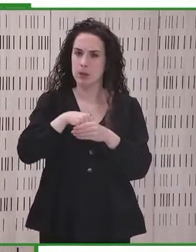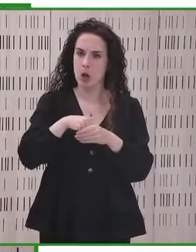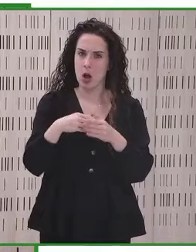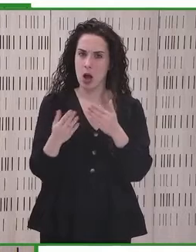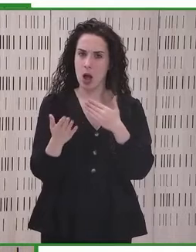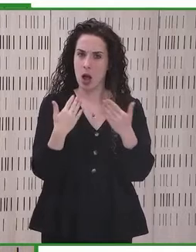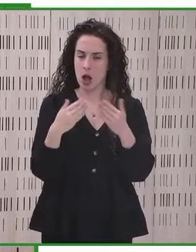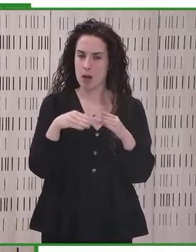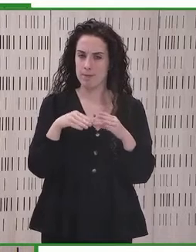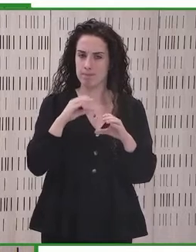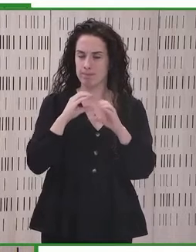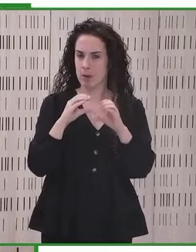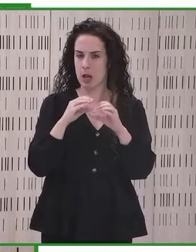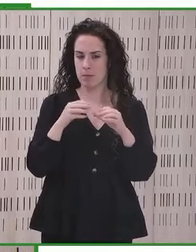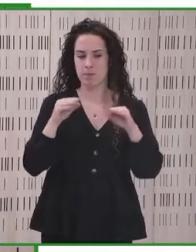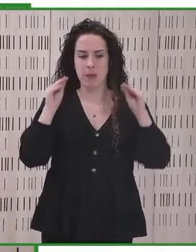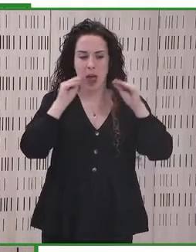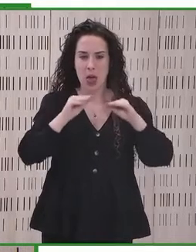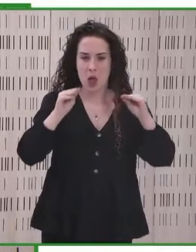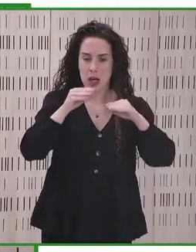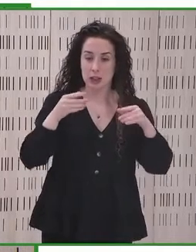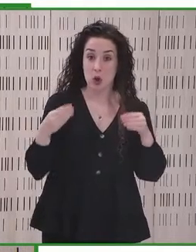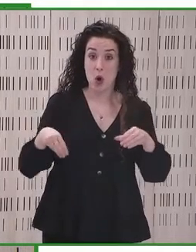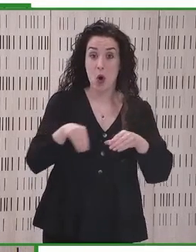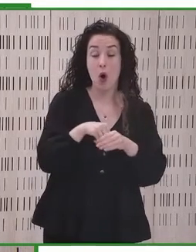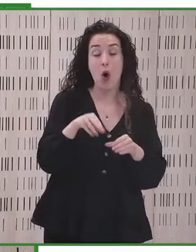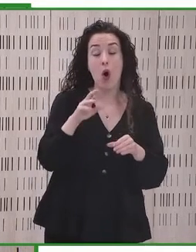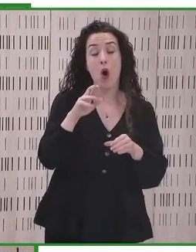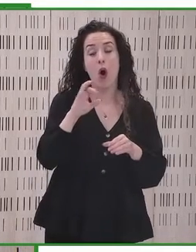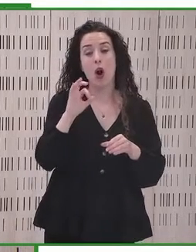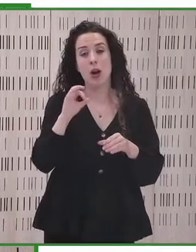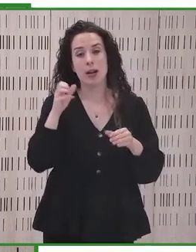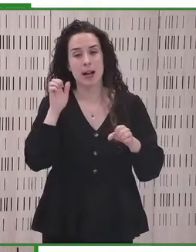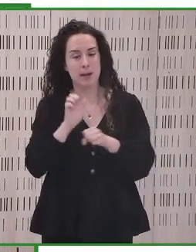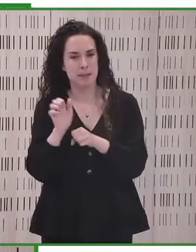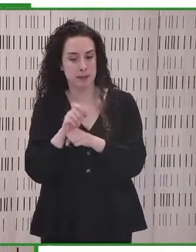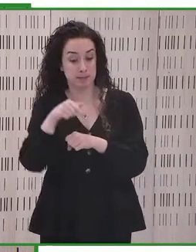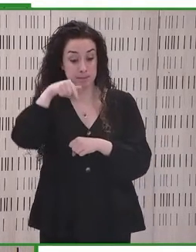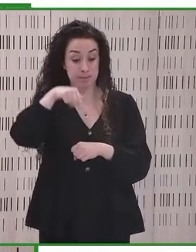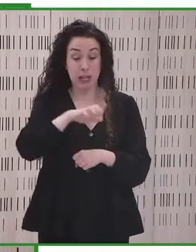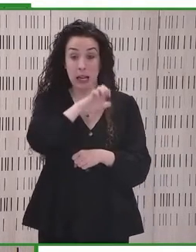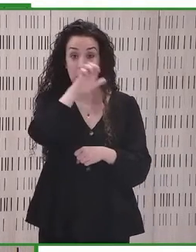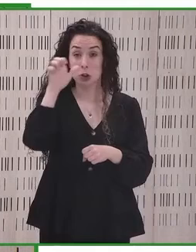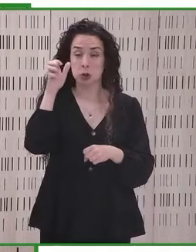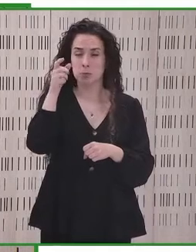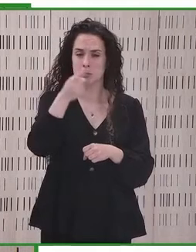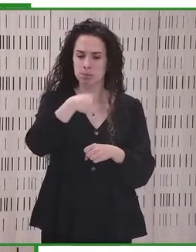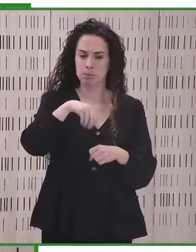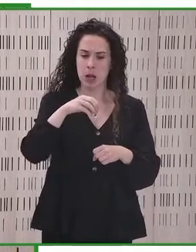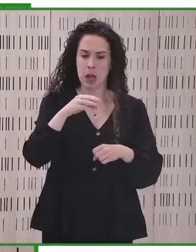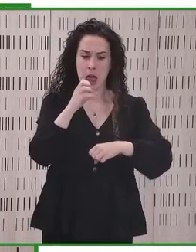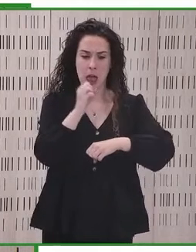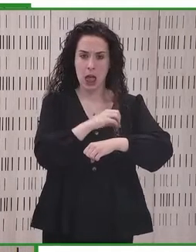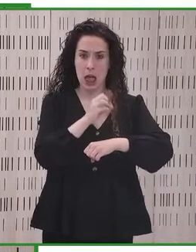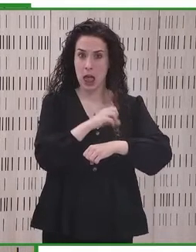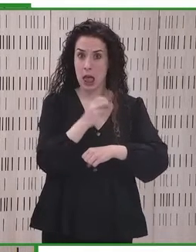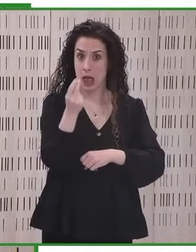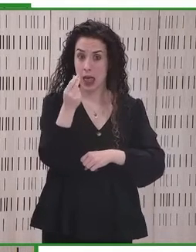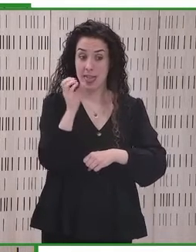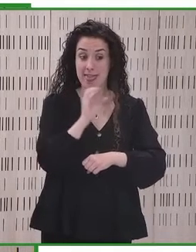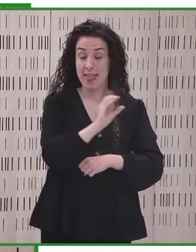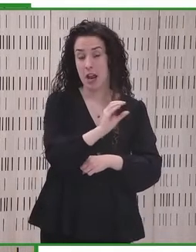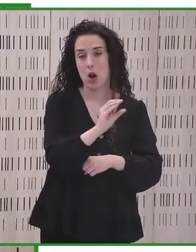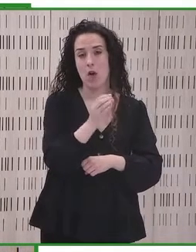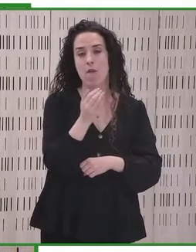educación inclusiva y sobre el empleo. De hecho, en Europa existen fondos propios, el Fondo